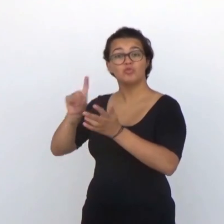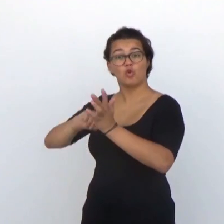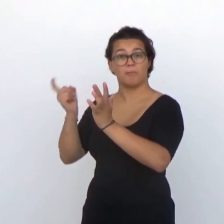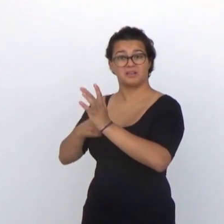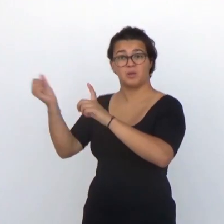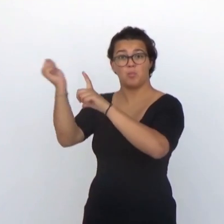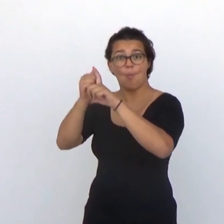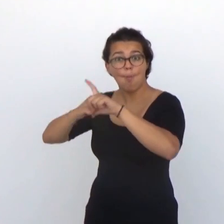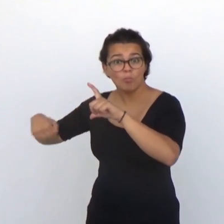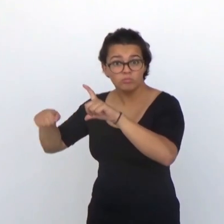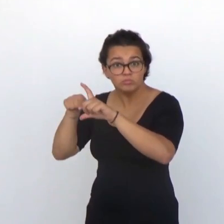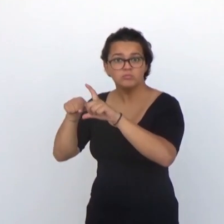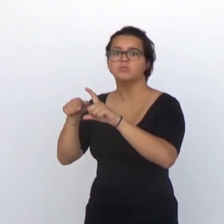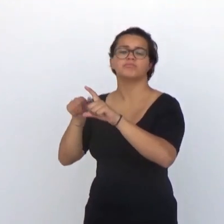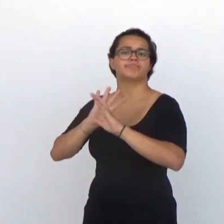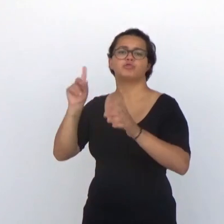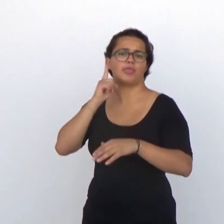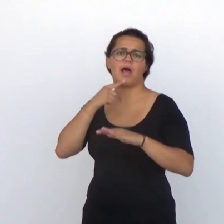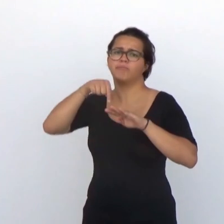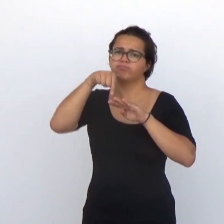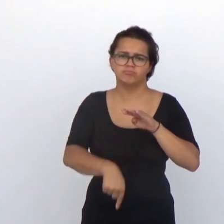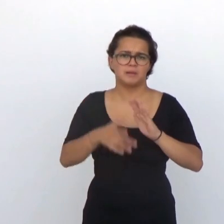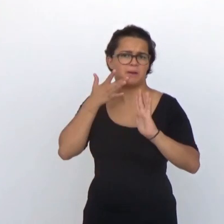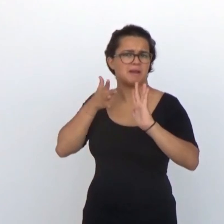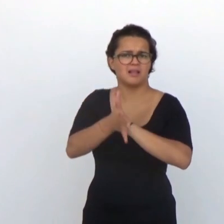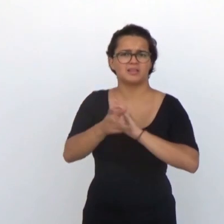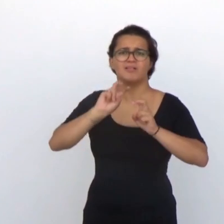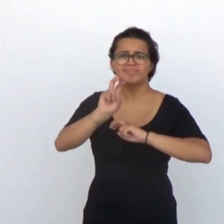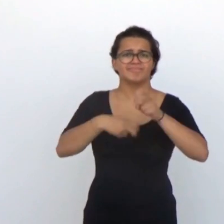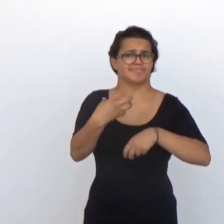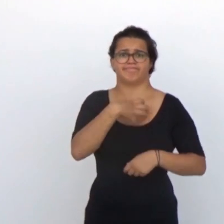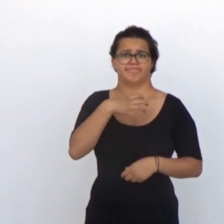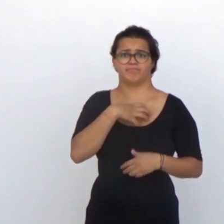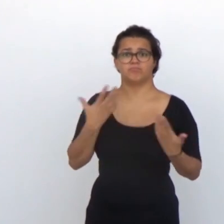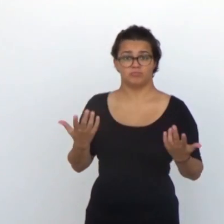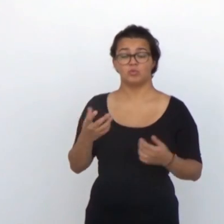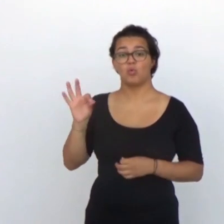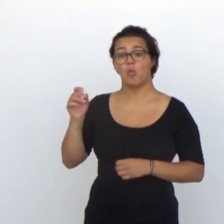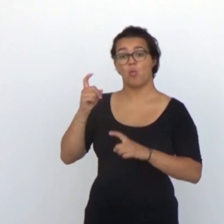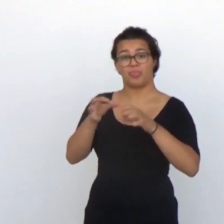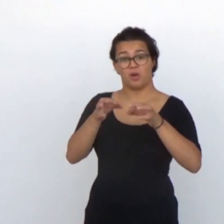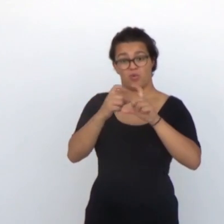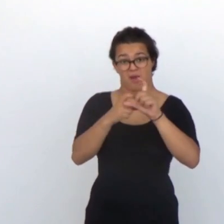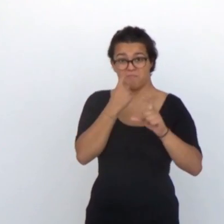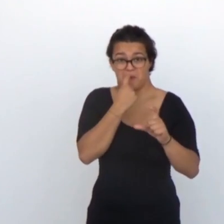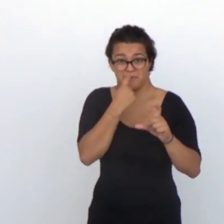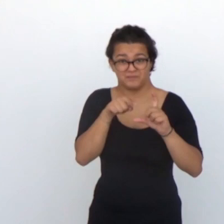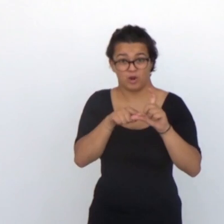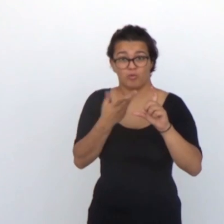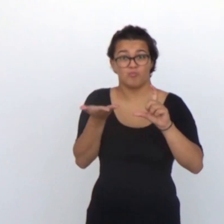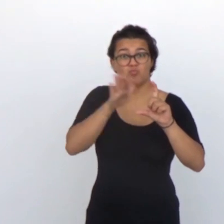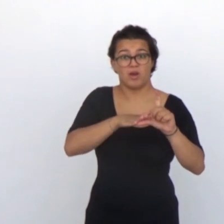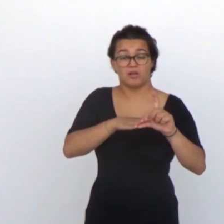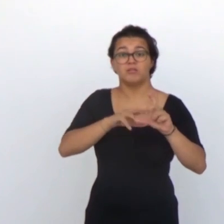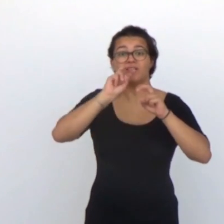y permanente y irreversible porque por desgracia cuando en el caracol de un mamífero muere una célula ciliada